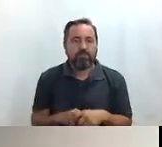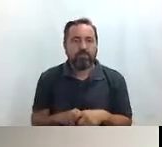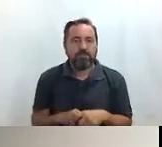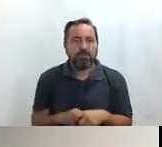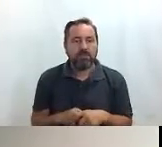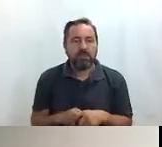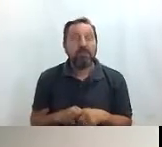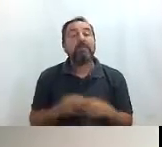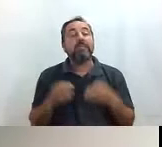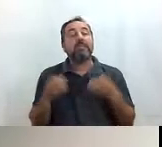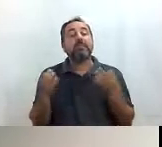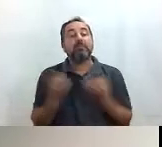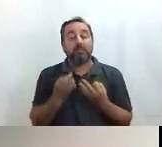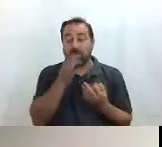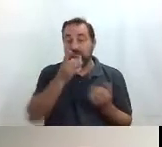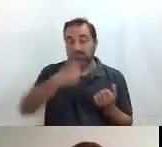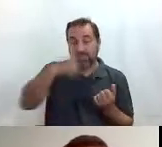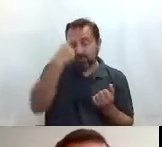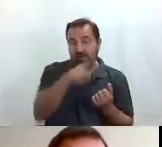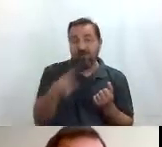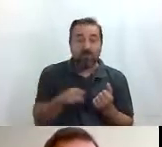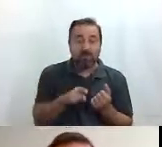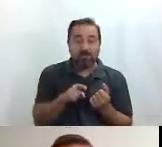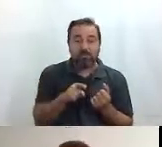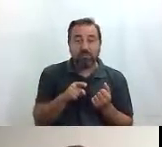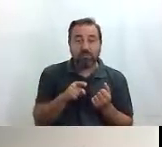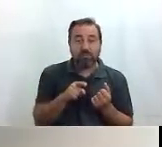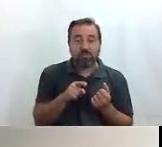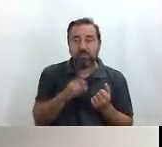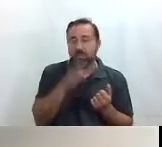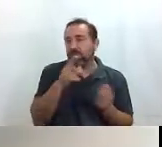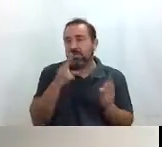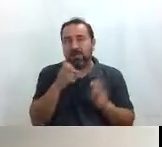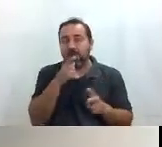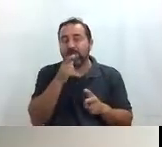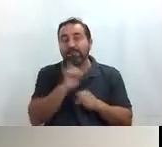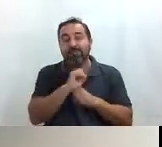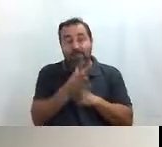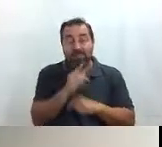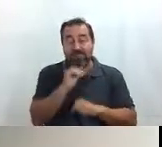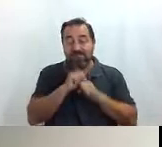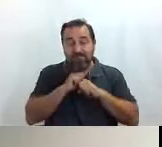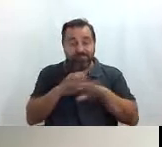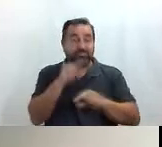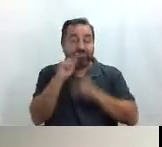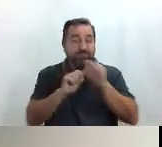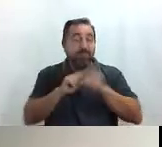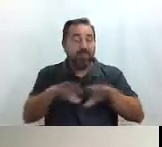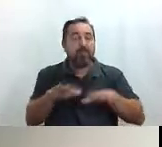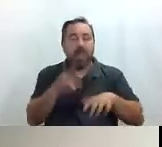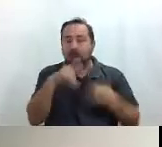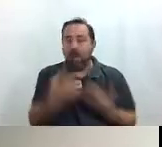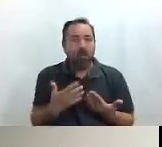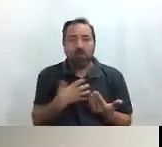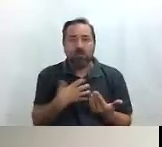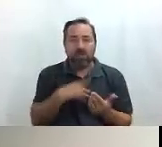¿Qué ocurre? Pues que ahora mismo, como todos sabemos, pues por cosa de esta pandemia que nos está afectando, pues ahora mismo no se puede